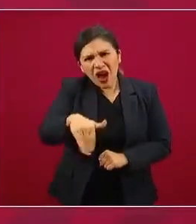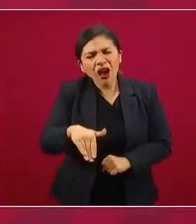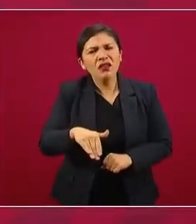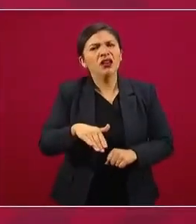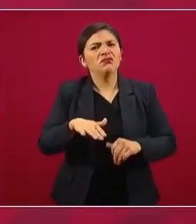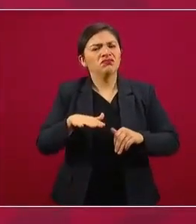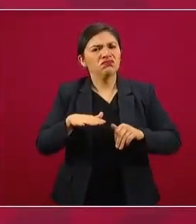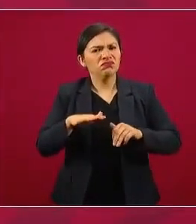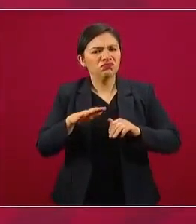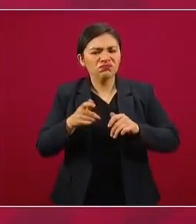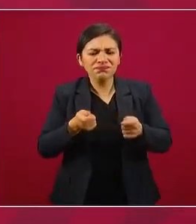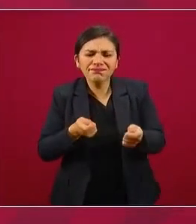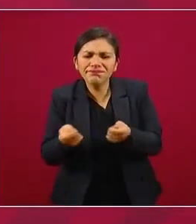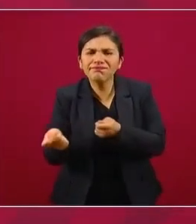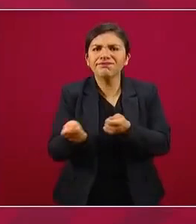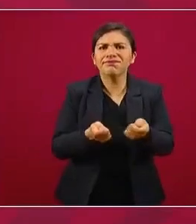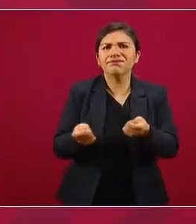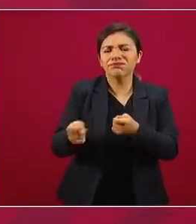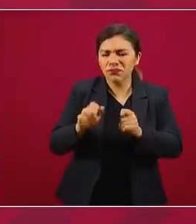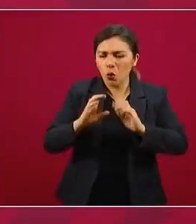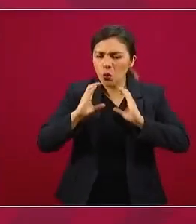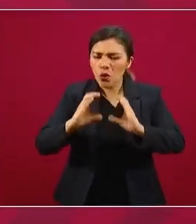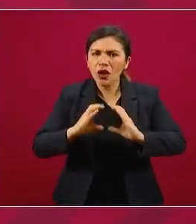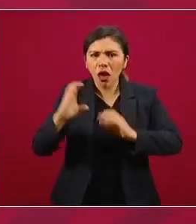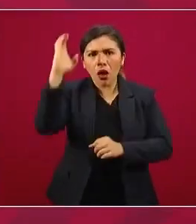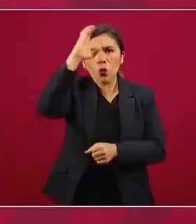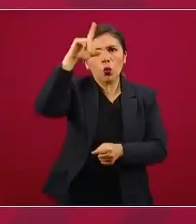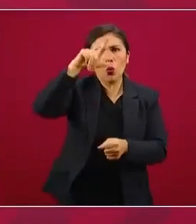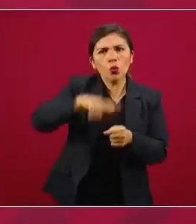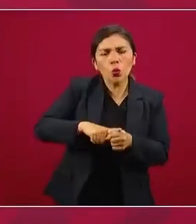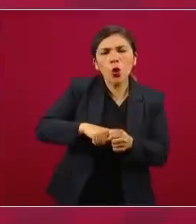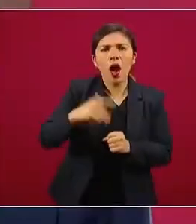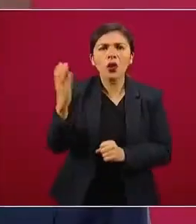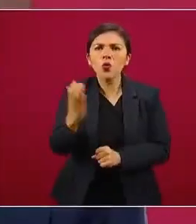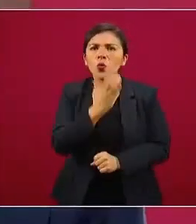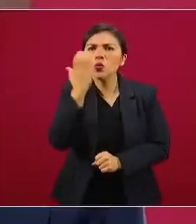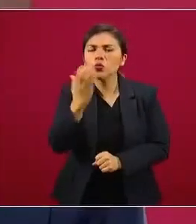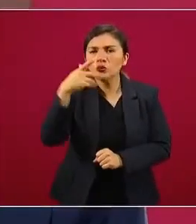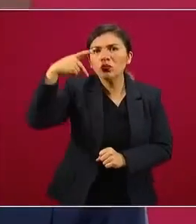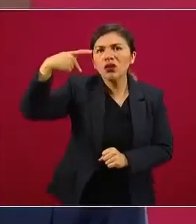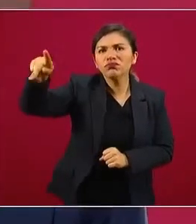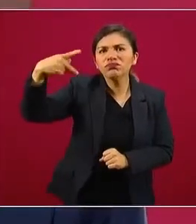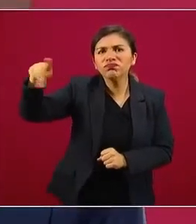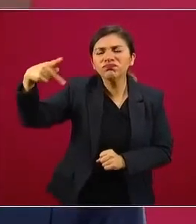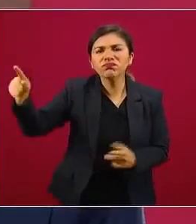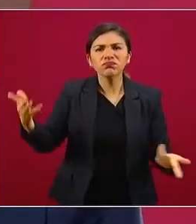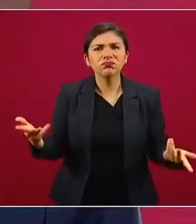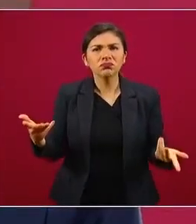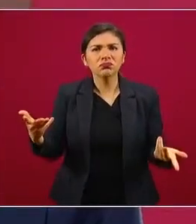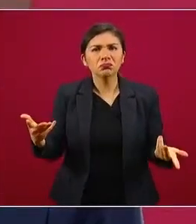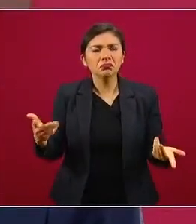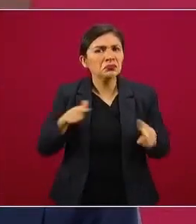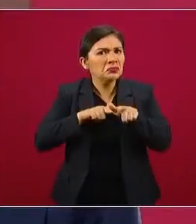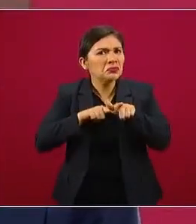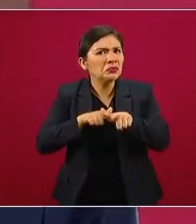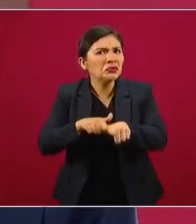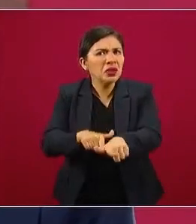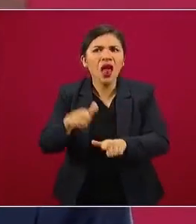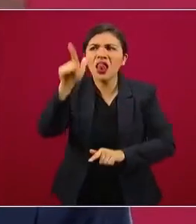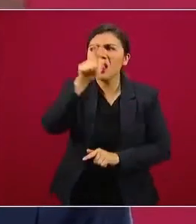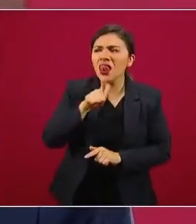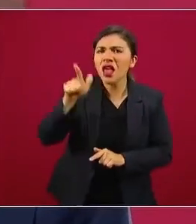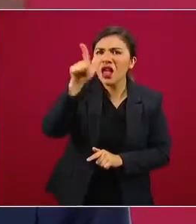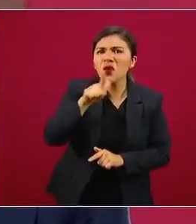sus culturas, sus tradiciones, sus costumbres, sus